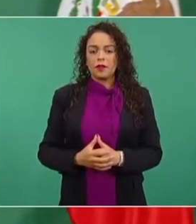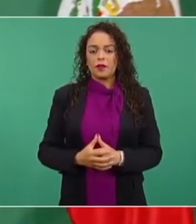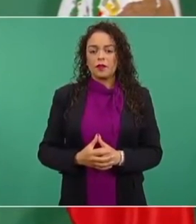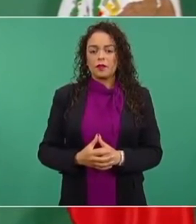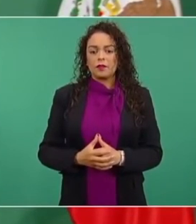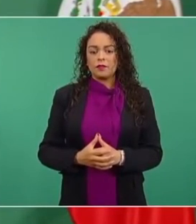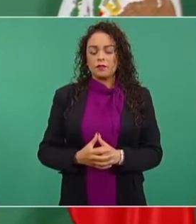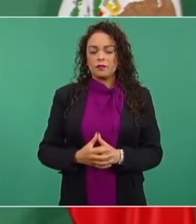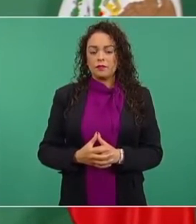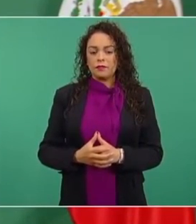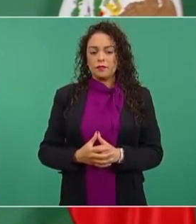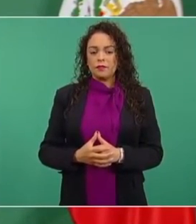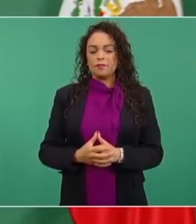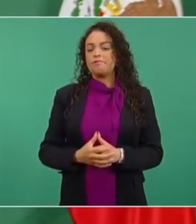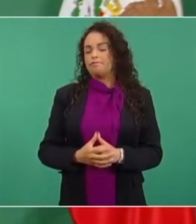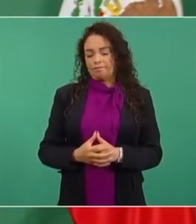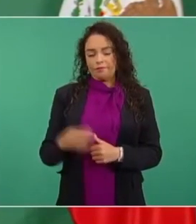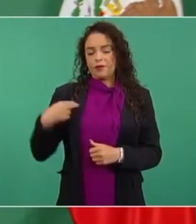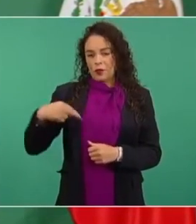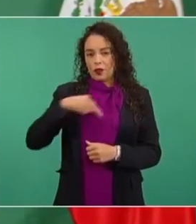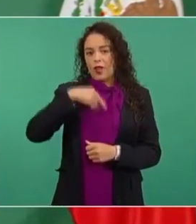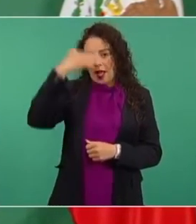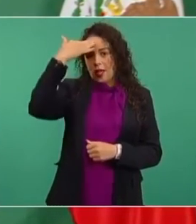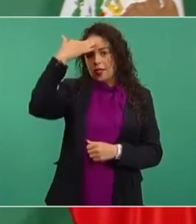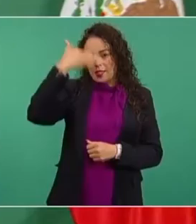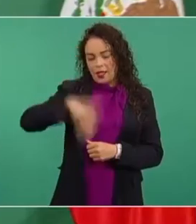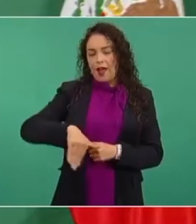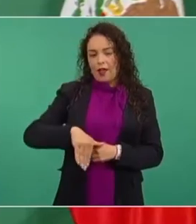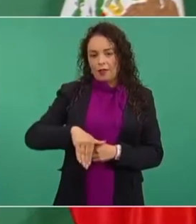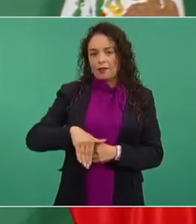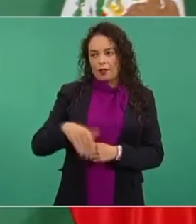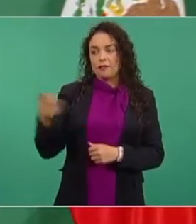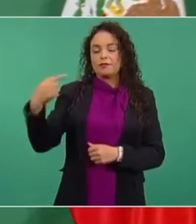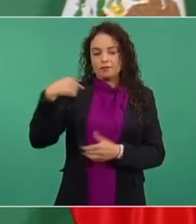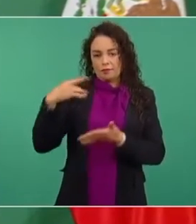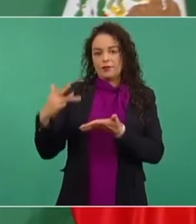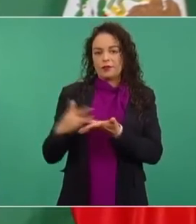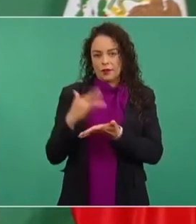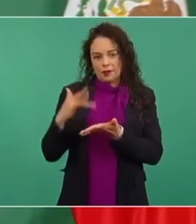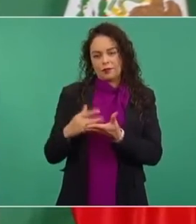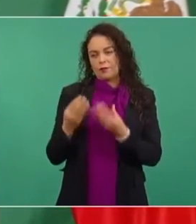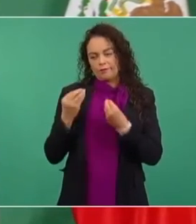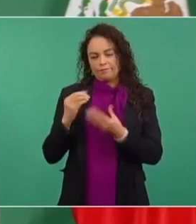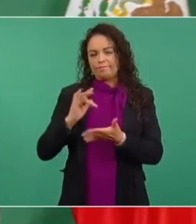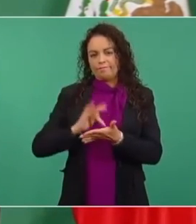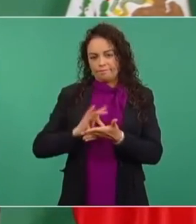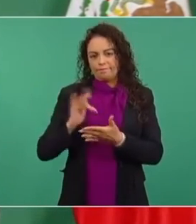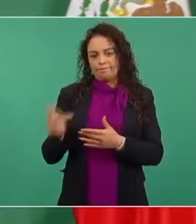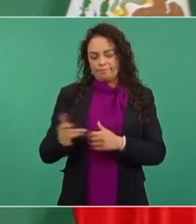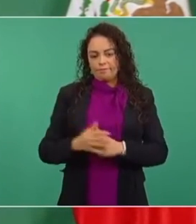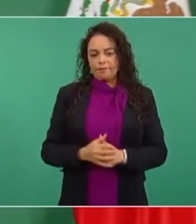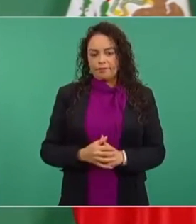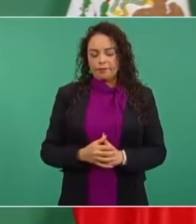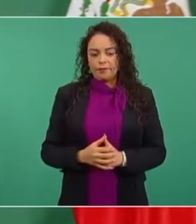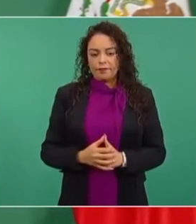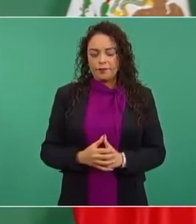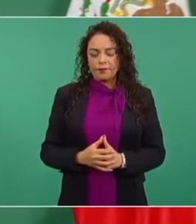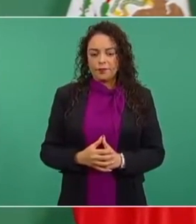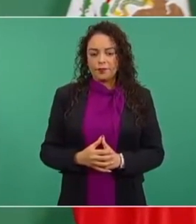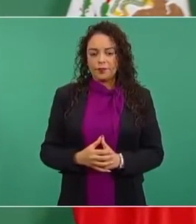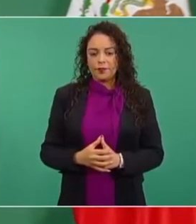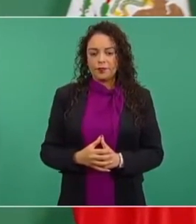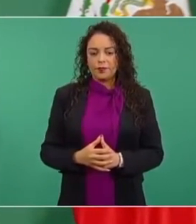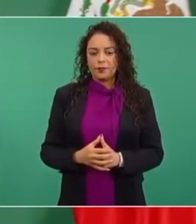que contamos con su apoyo, con la mayoría de